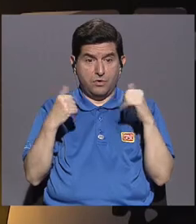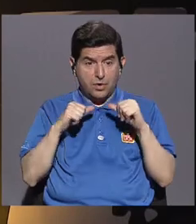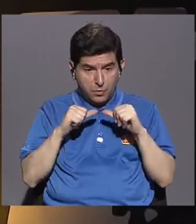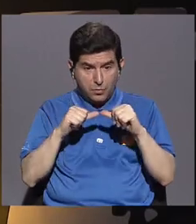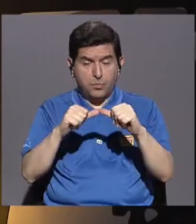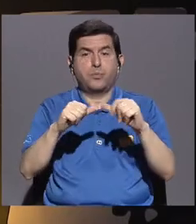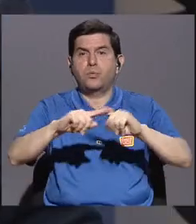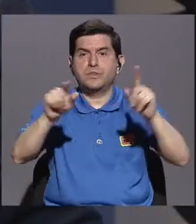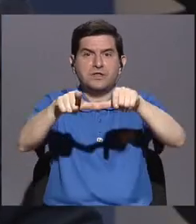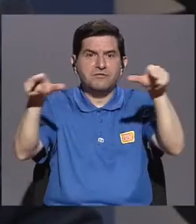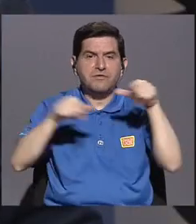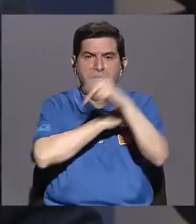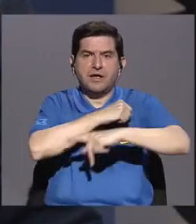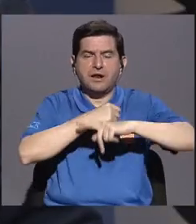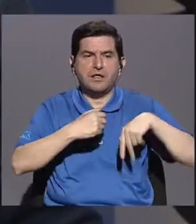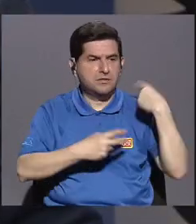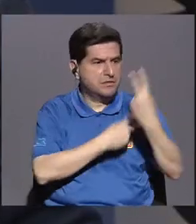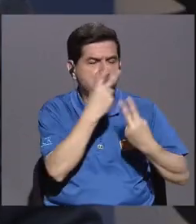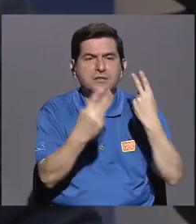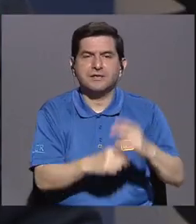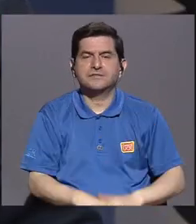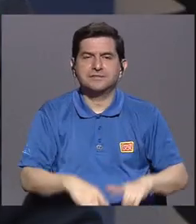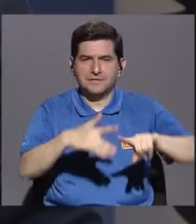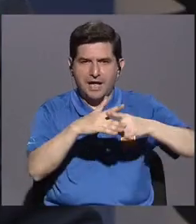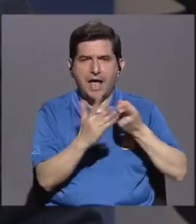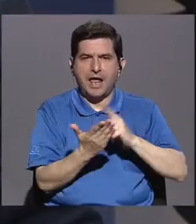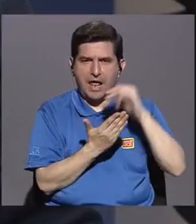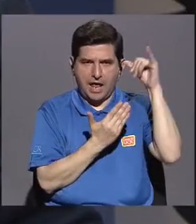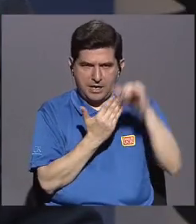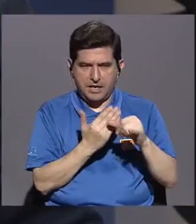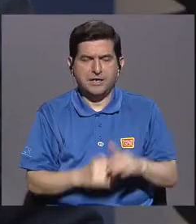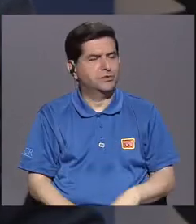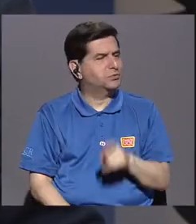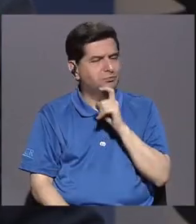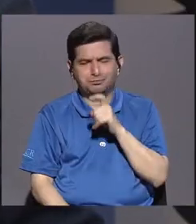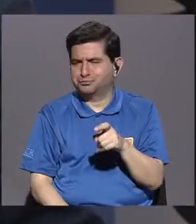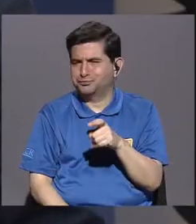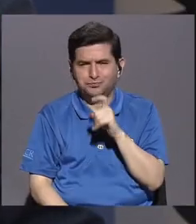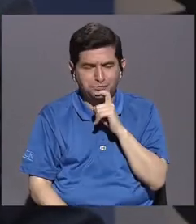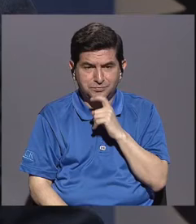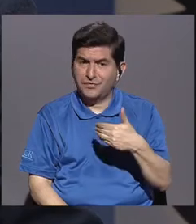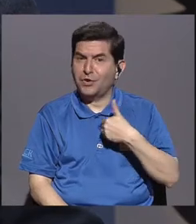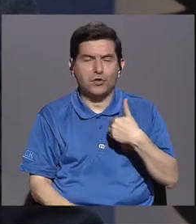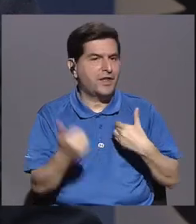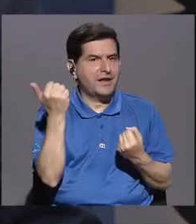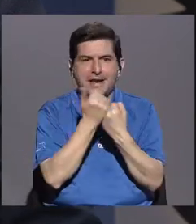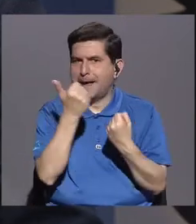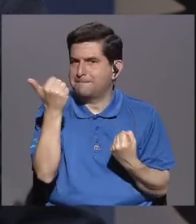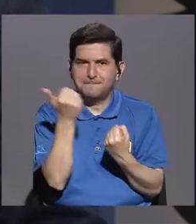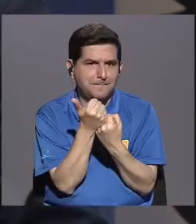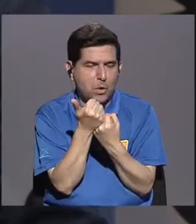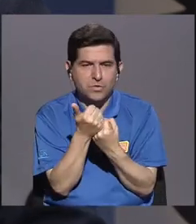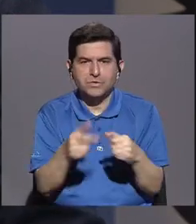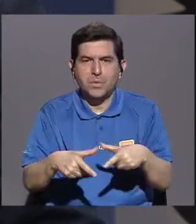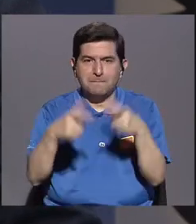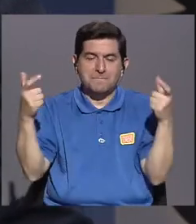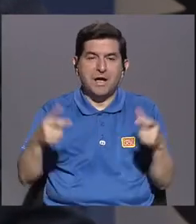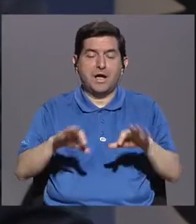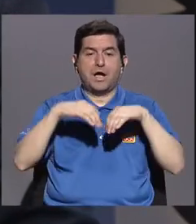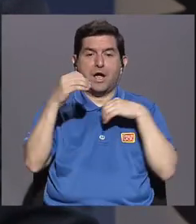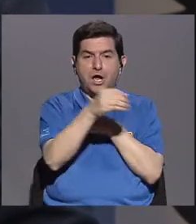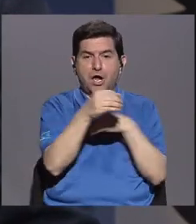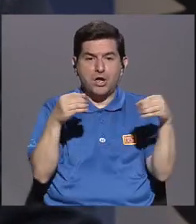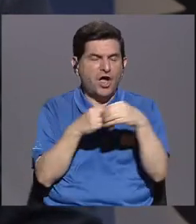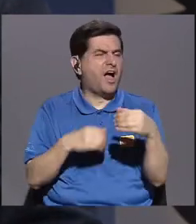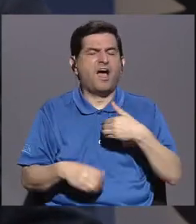tantísimos rincones del país? Claro, bueno, al inicio, como todo proyecto, fue muy difícil porque no habían apoyos y la mayoría de oficinas decían, no